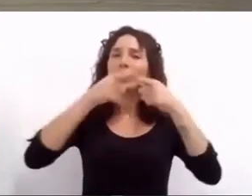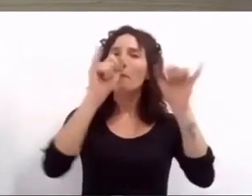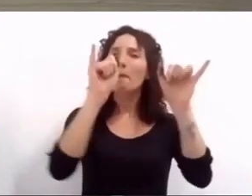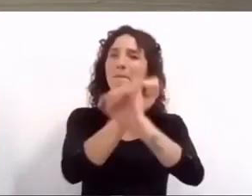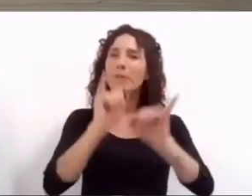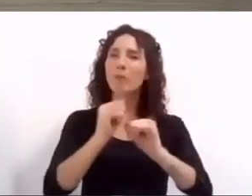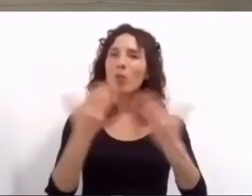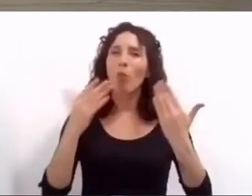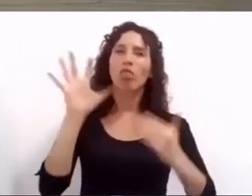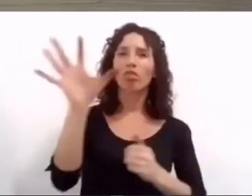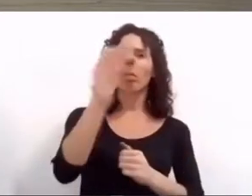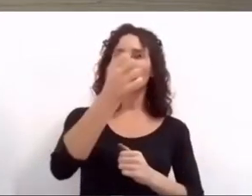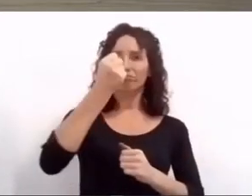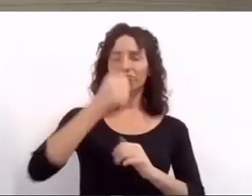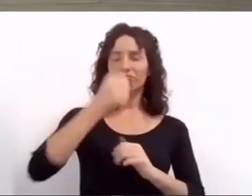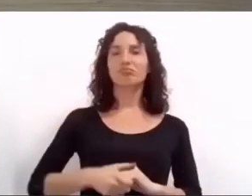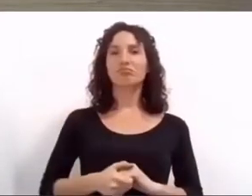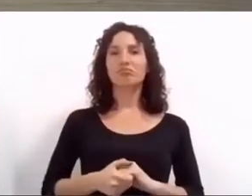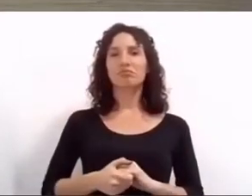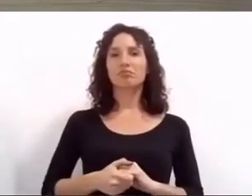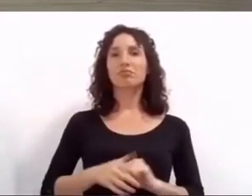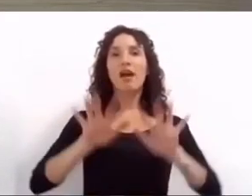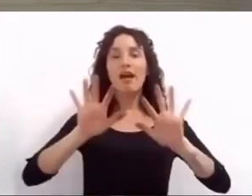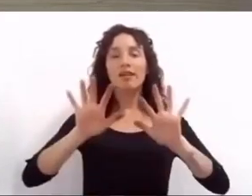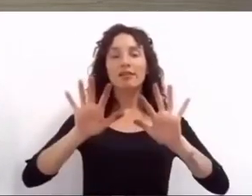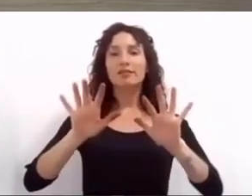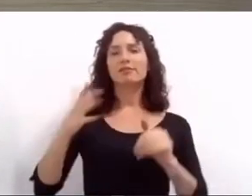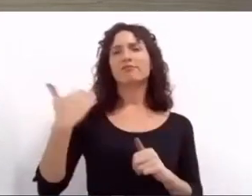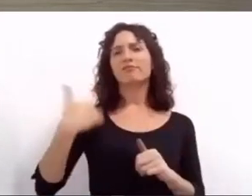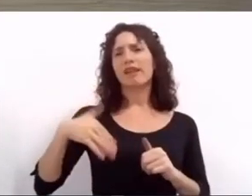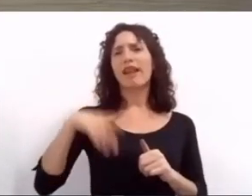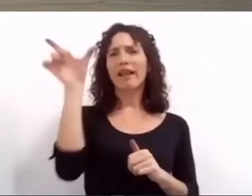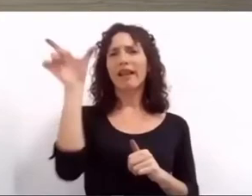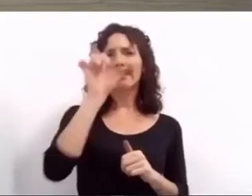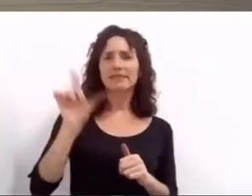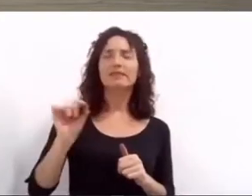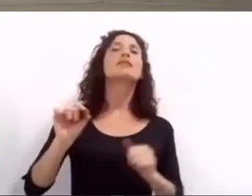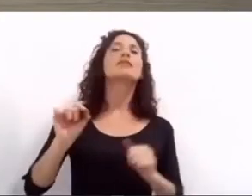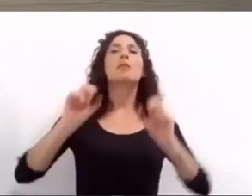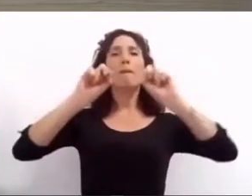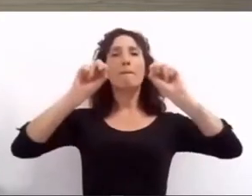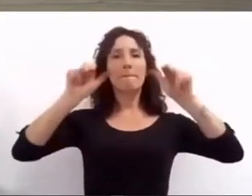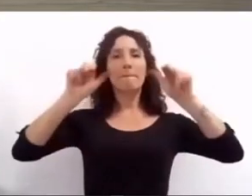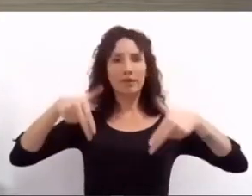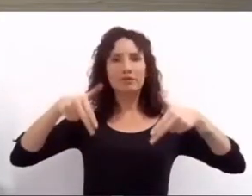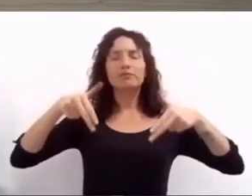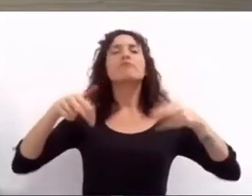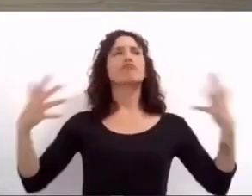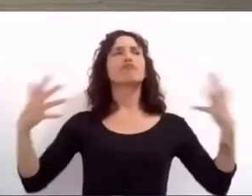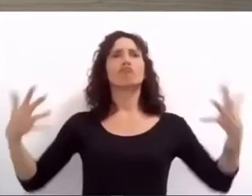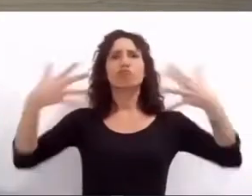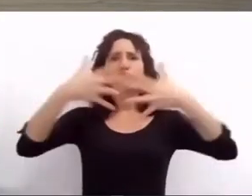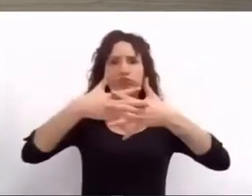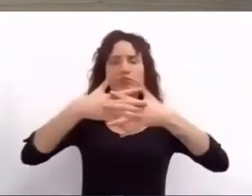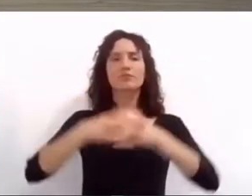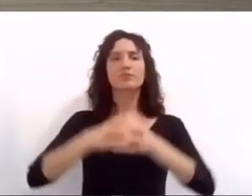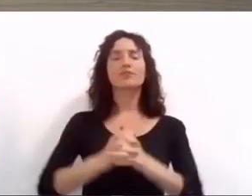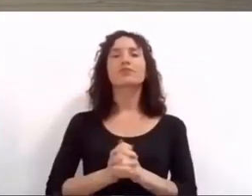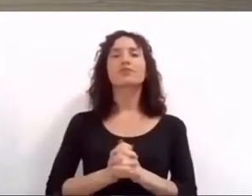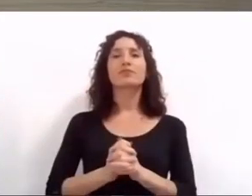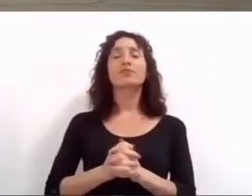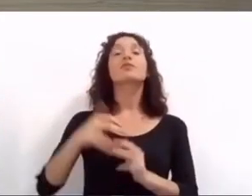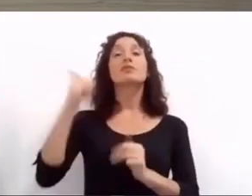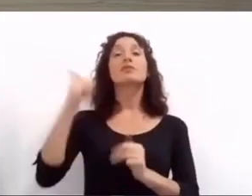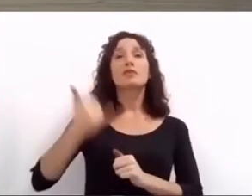un programa que es ejemplo de inclusión en todo el país estamos trabajando con 55 organizaciones en 7 unidades